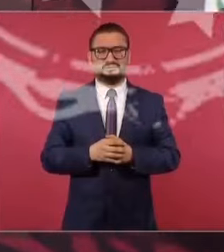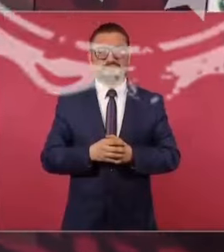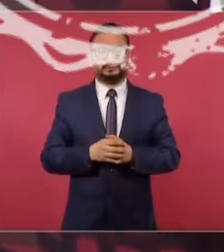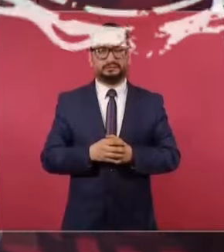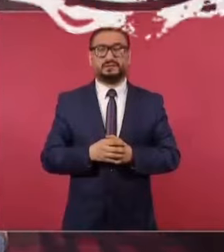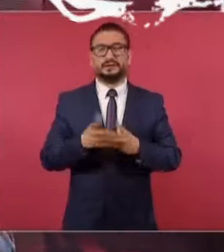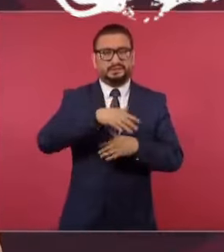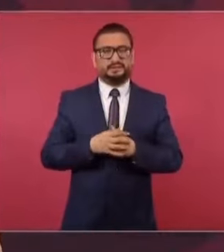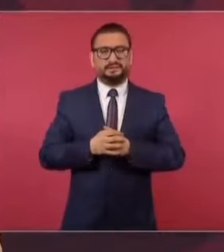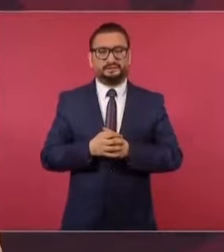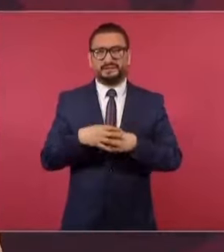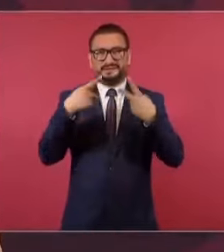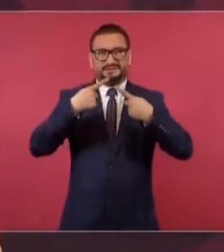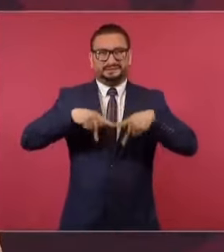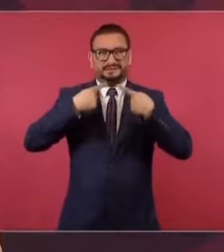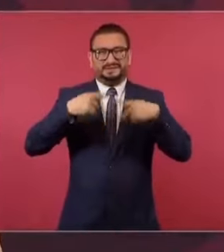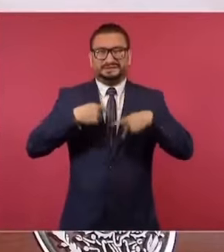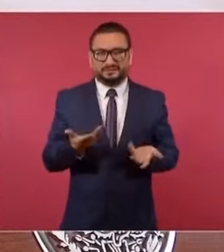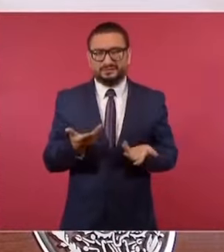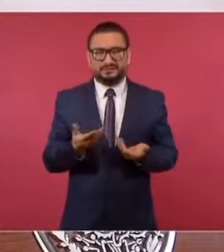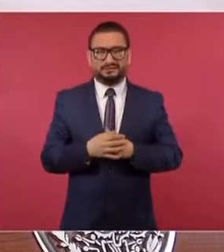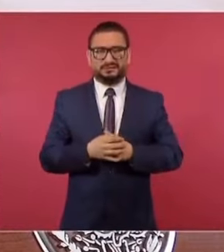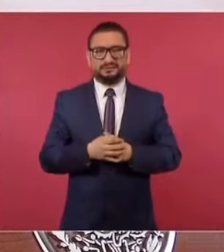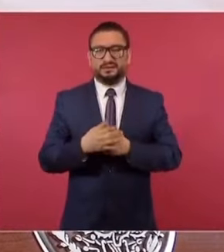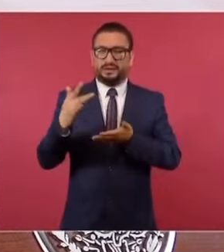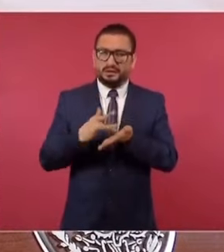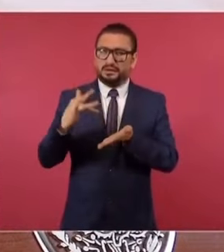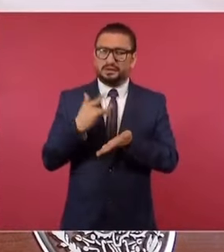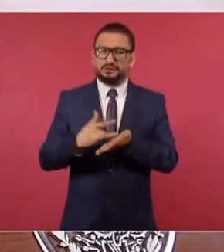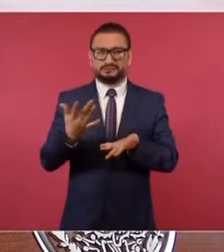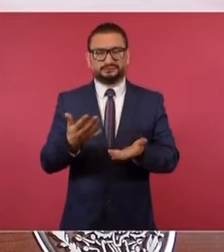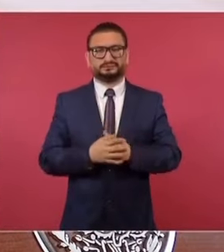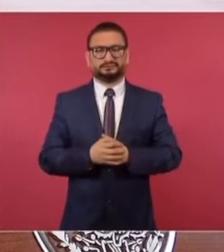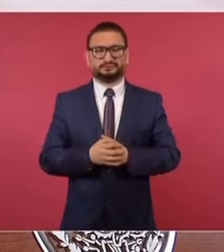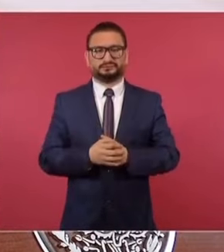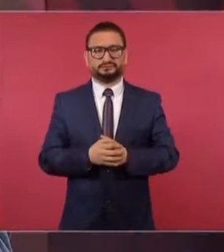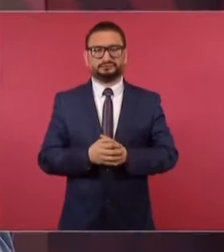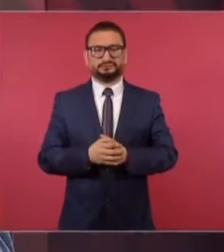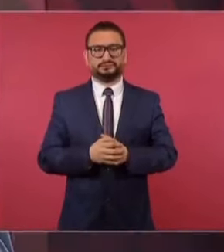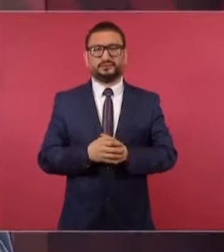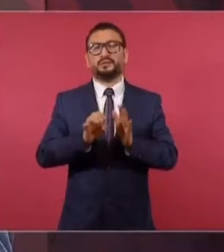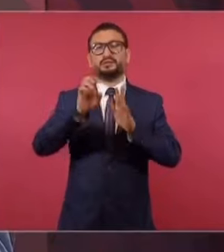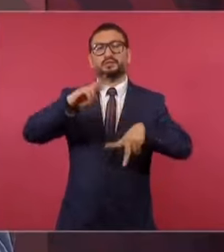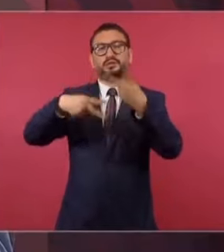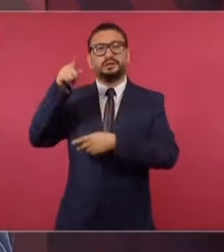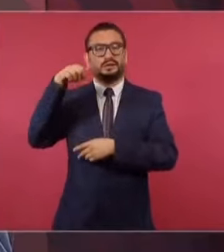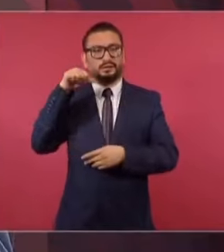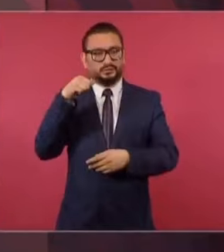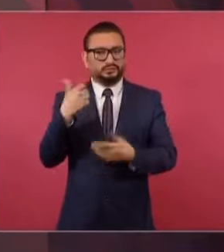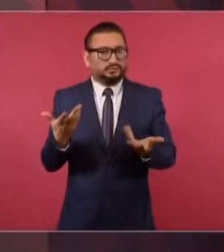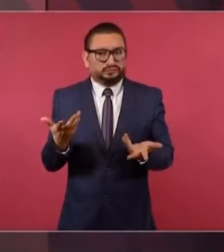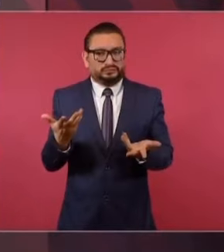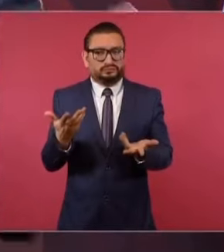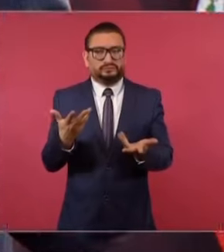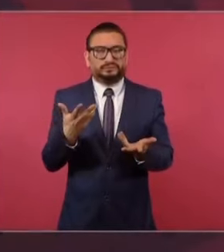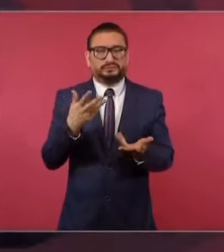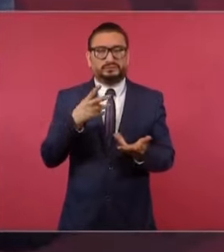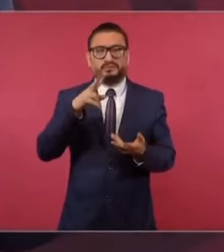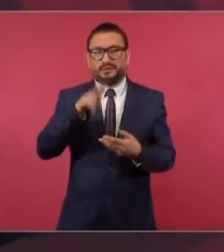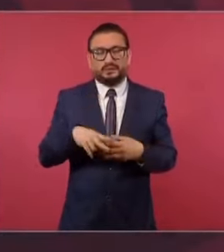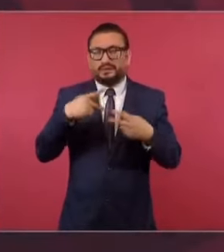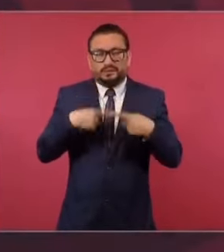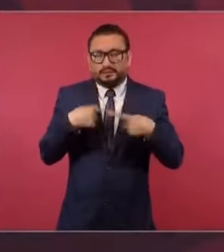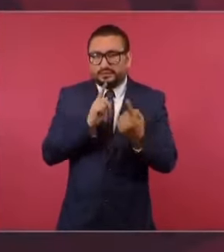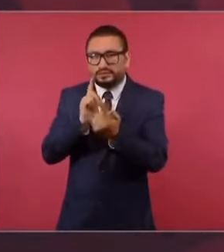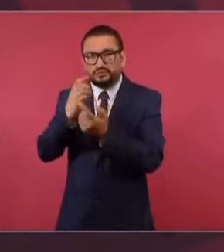Y en la calle, la gente contenta, apoyando, en Acapulco, solo no conociendo al